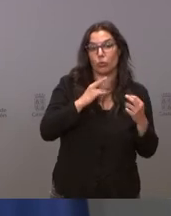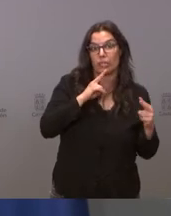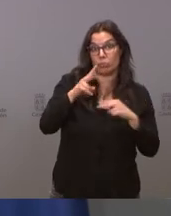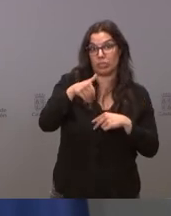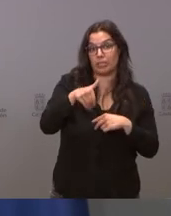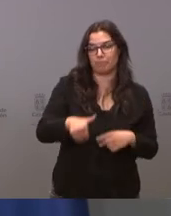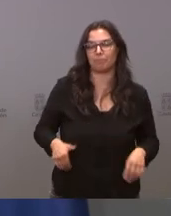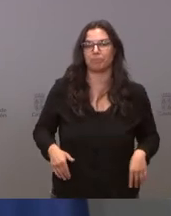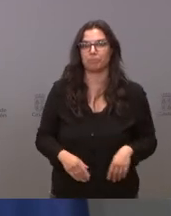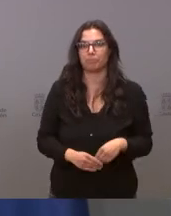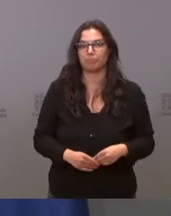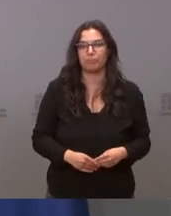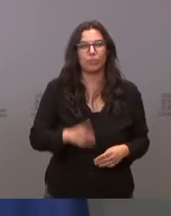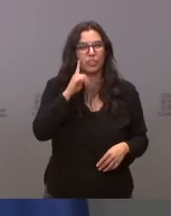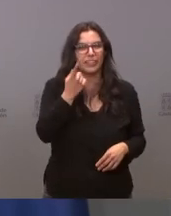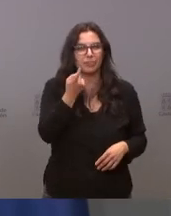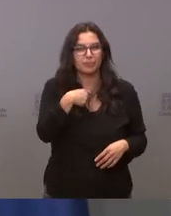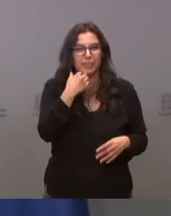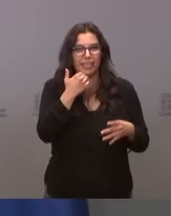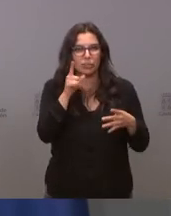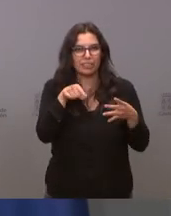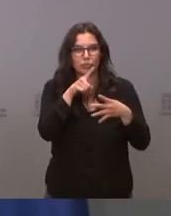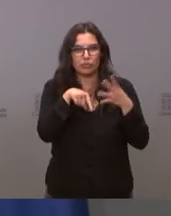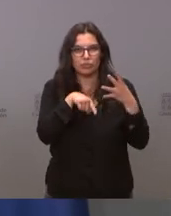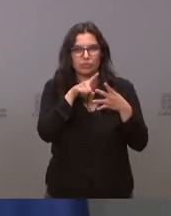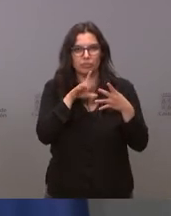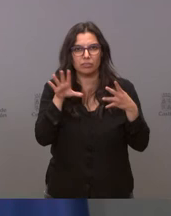inmediata y no sé si me ha quedado otra pregunta